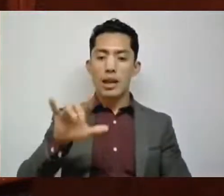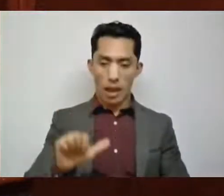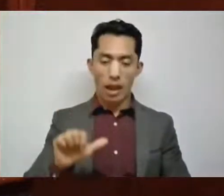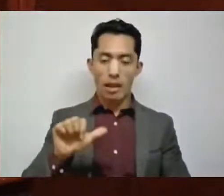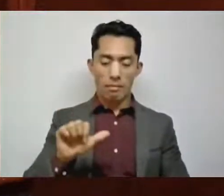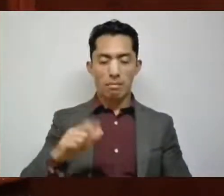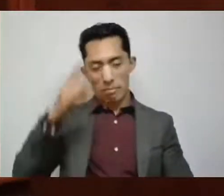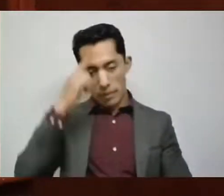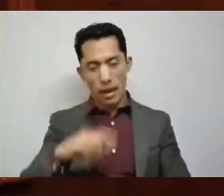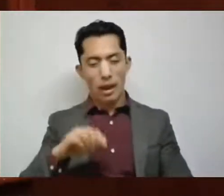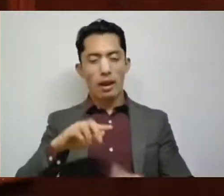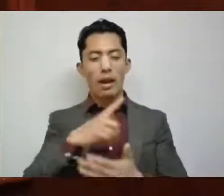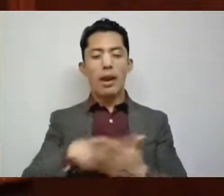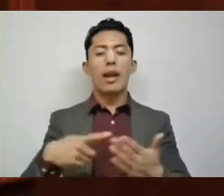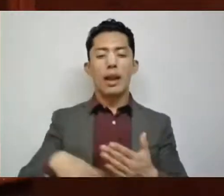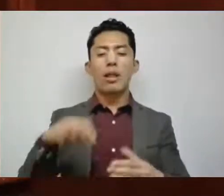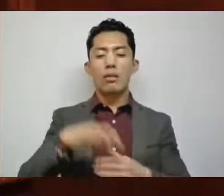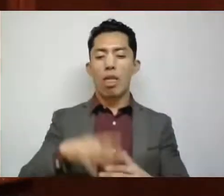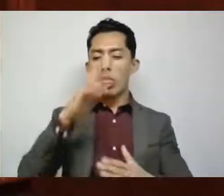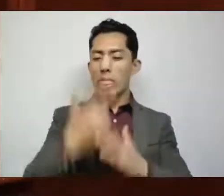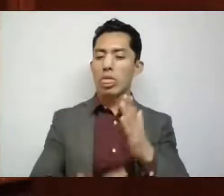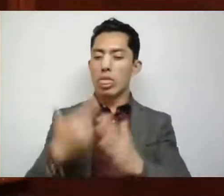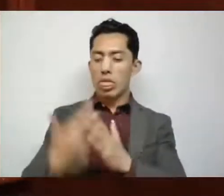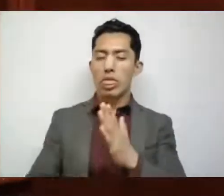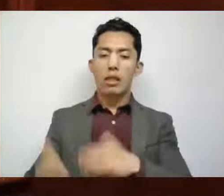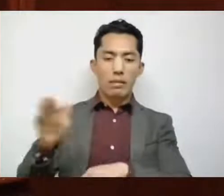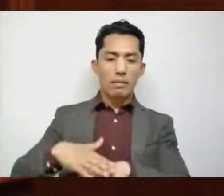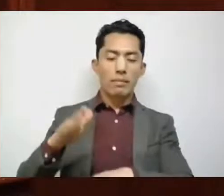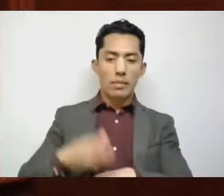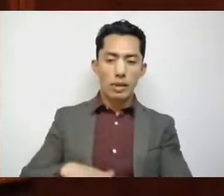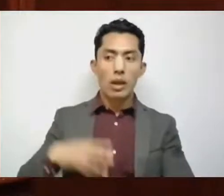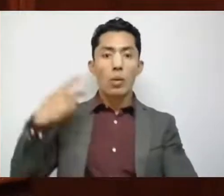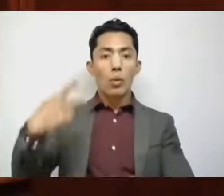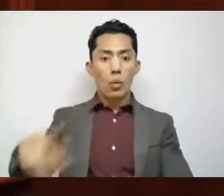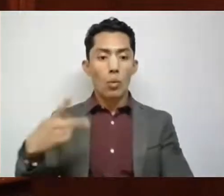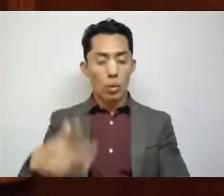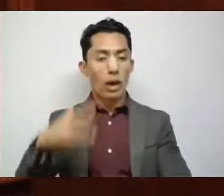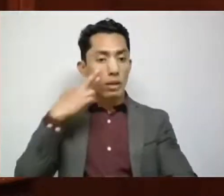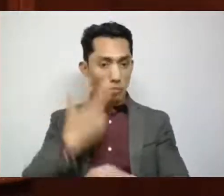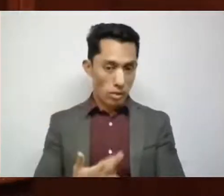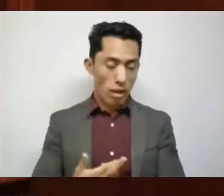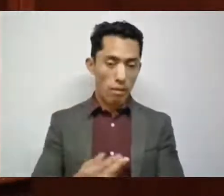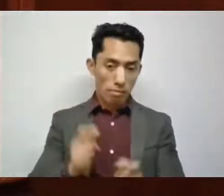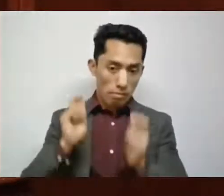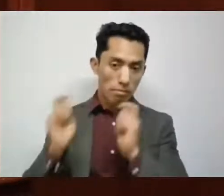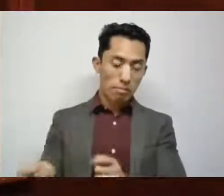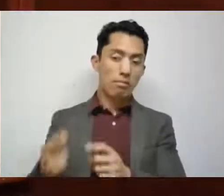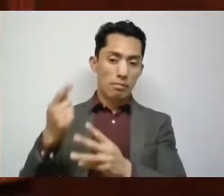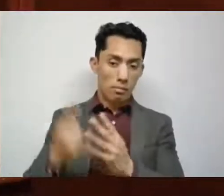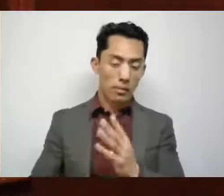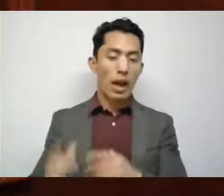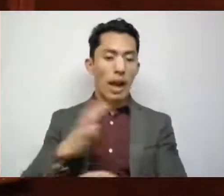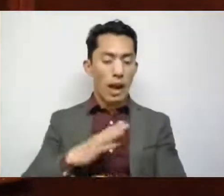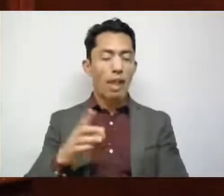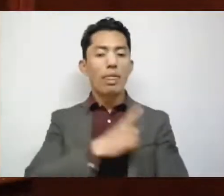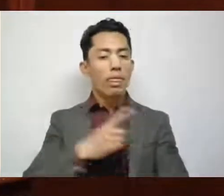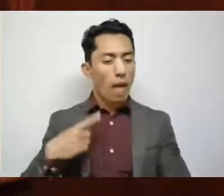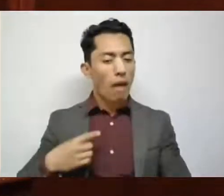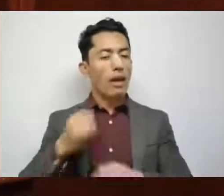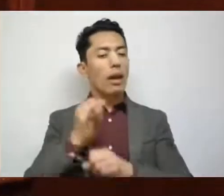Atención de Delitos Electorales para que en el ámbito de sus atribuciones investigue